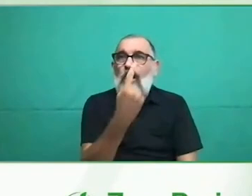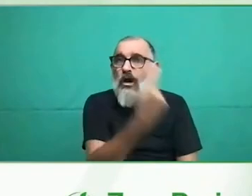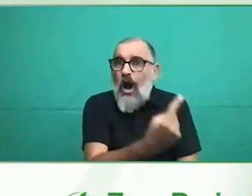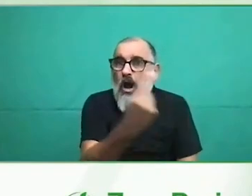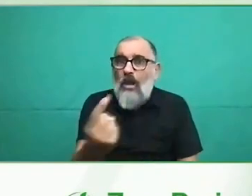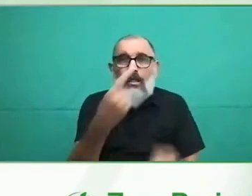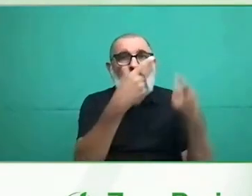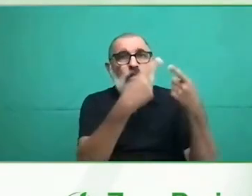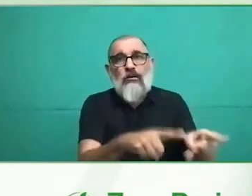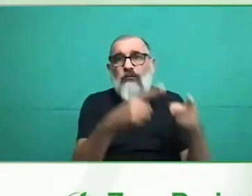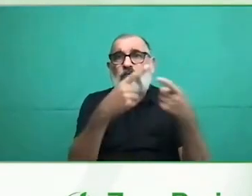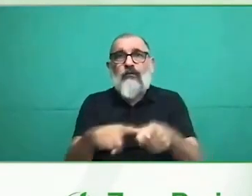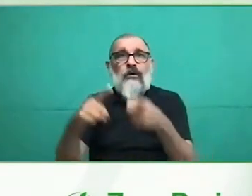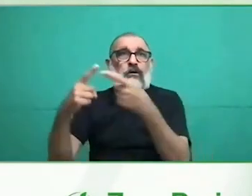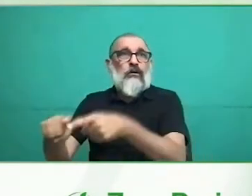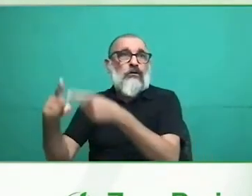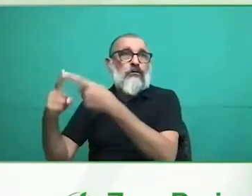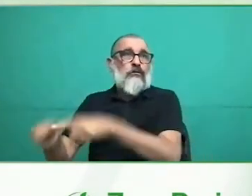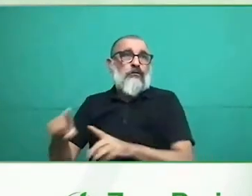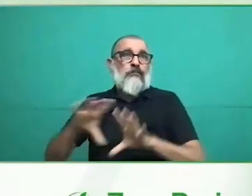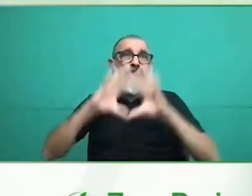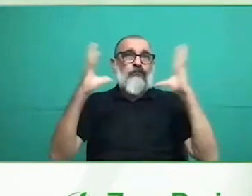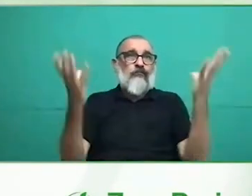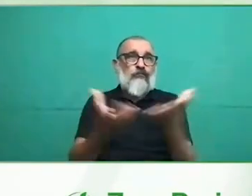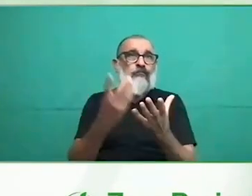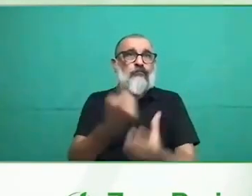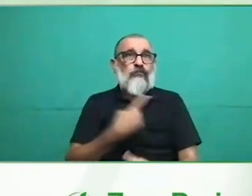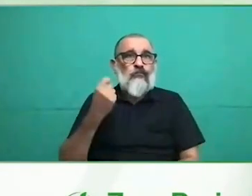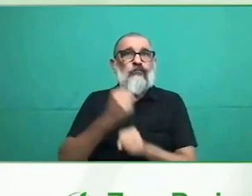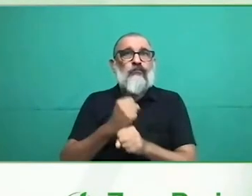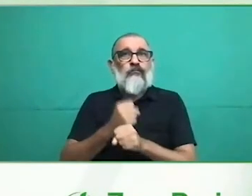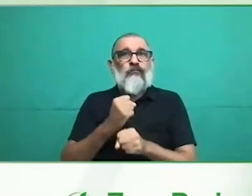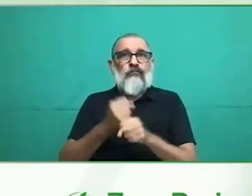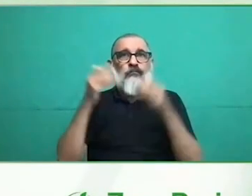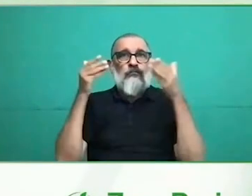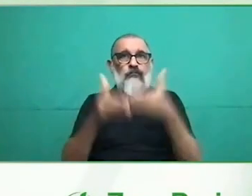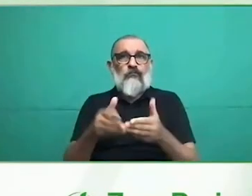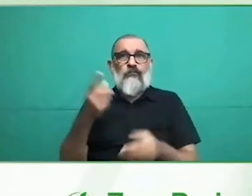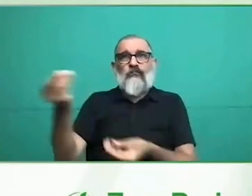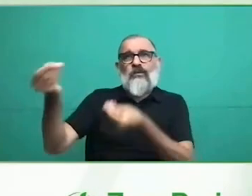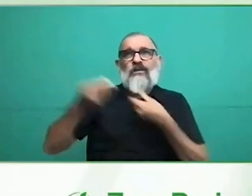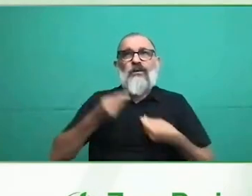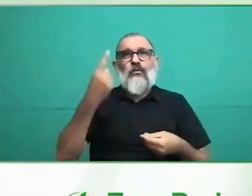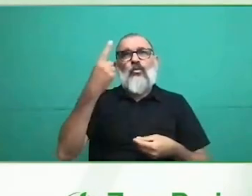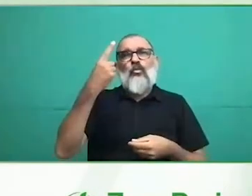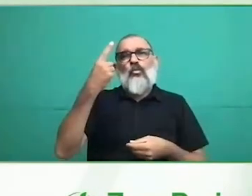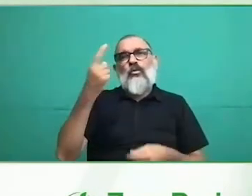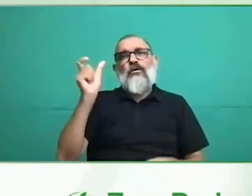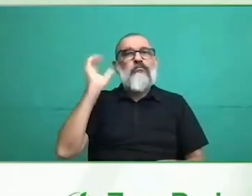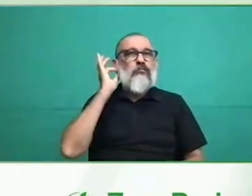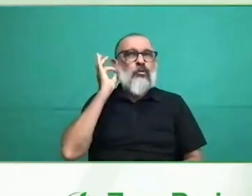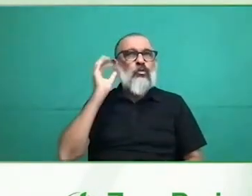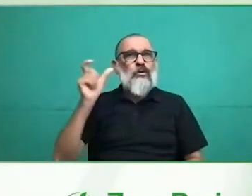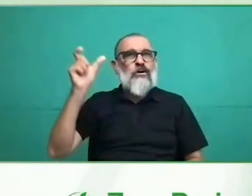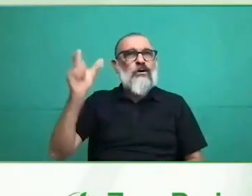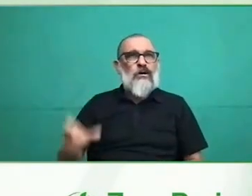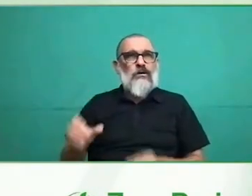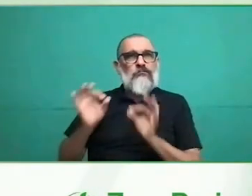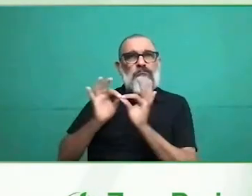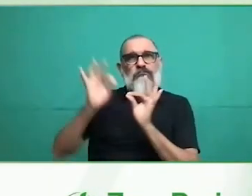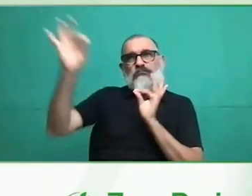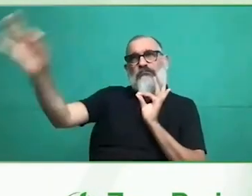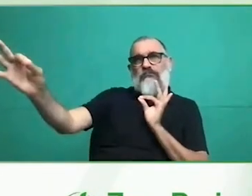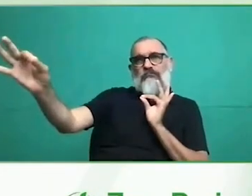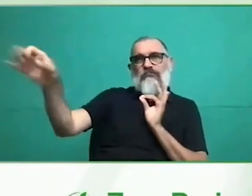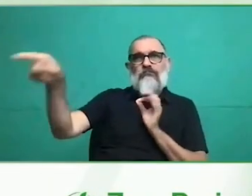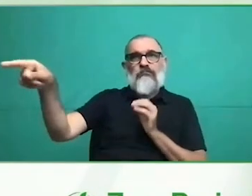cada momento y, repito, con una intensidad de apoyo social fuerte. Nosotros podemos estar al